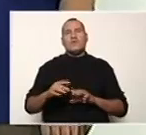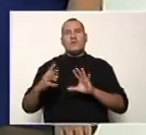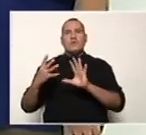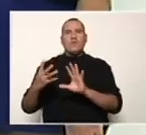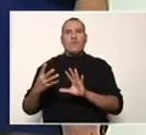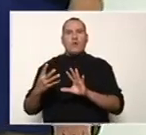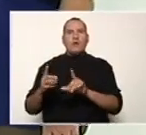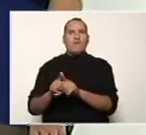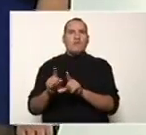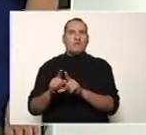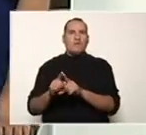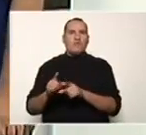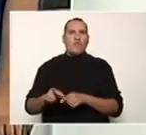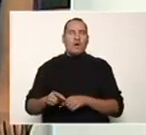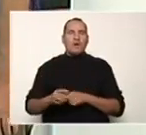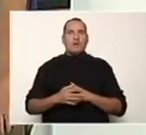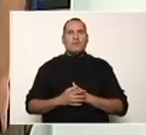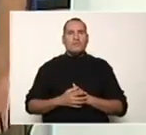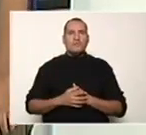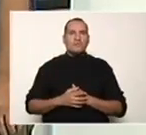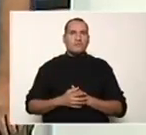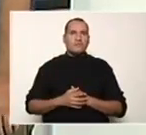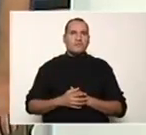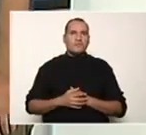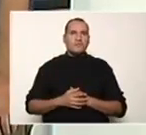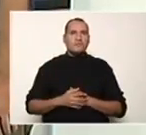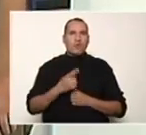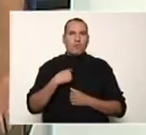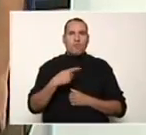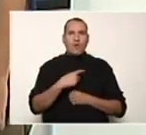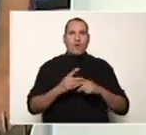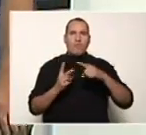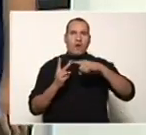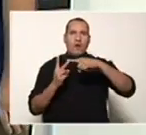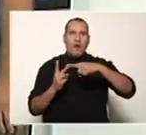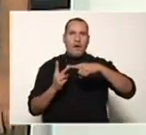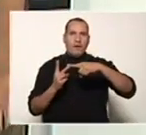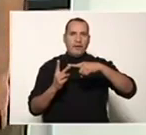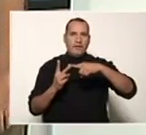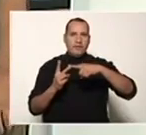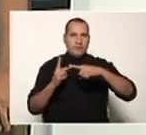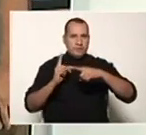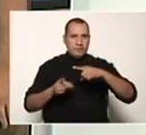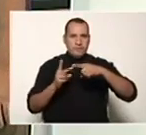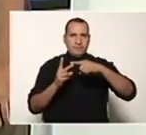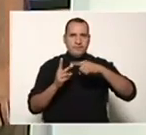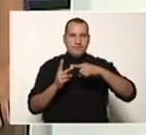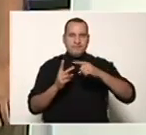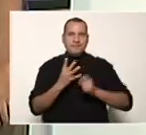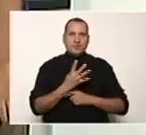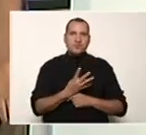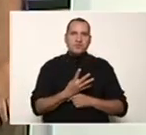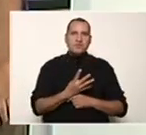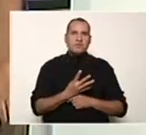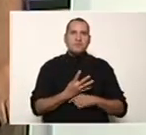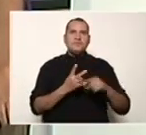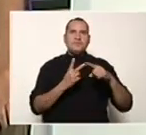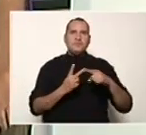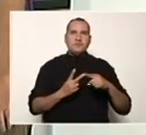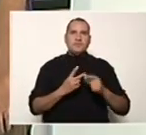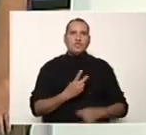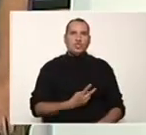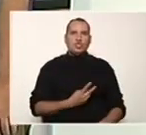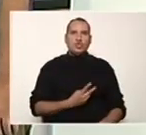perfecto de alguien. ¿Cómo lo hacemos? Sacándole la raíz cuadrada al término. Raíz cuadrada de 4 es